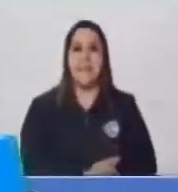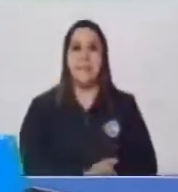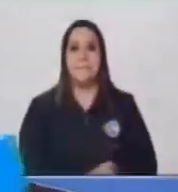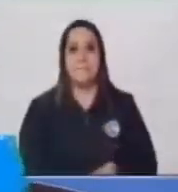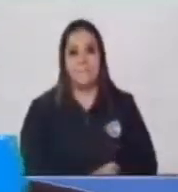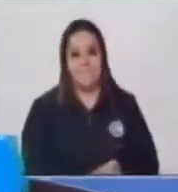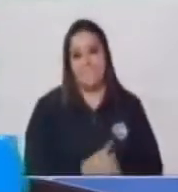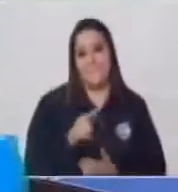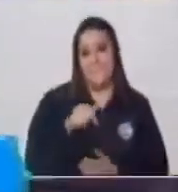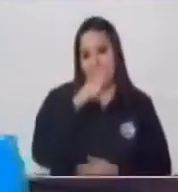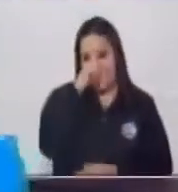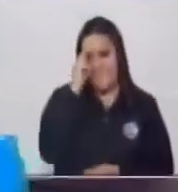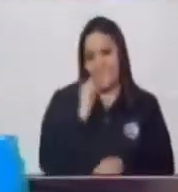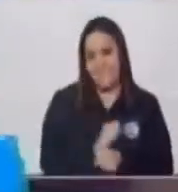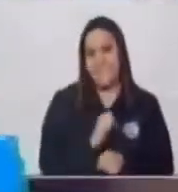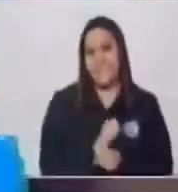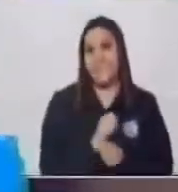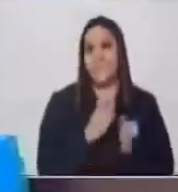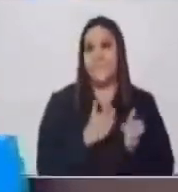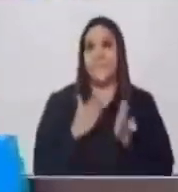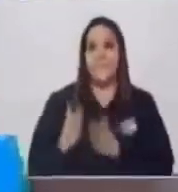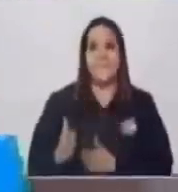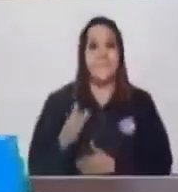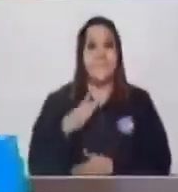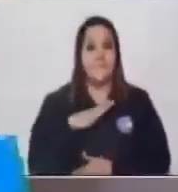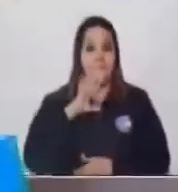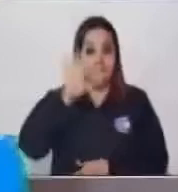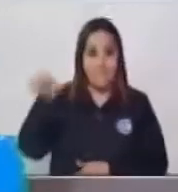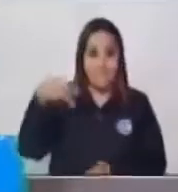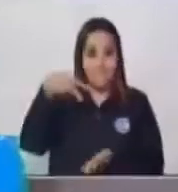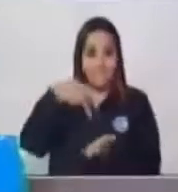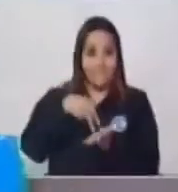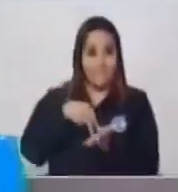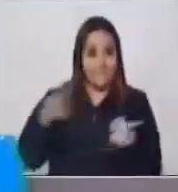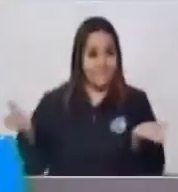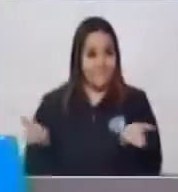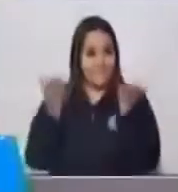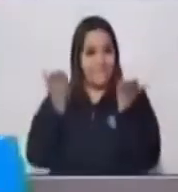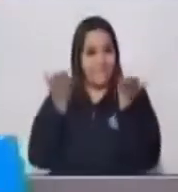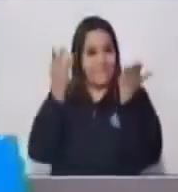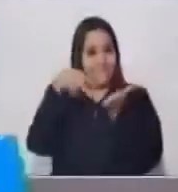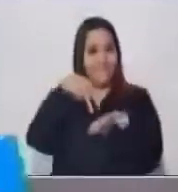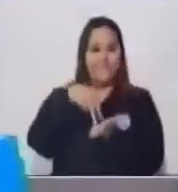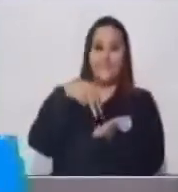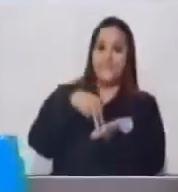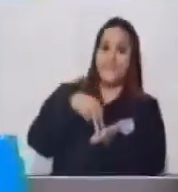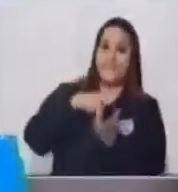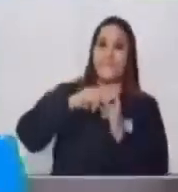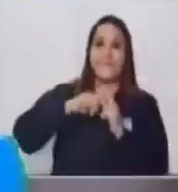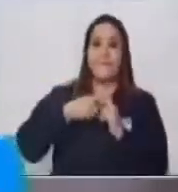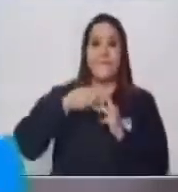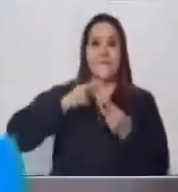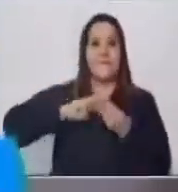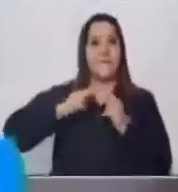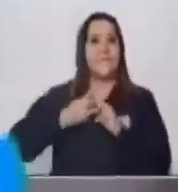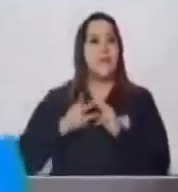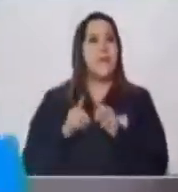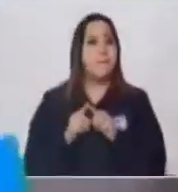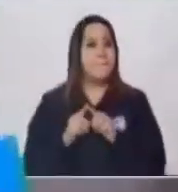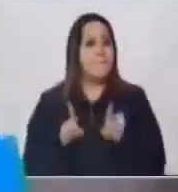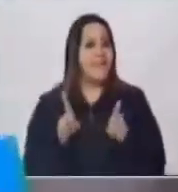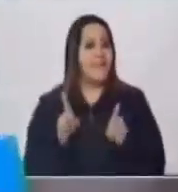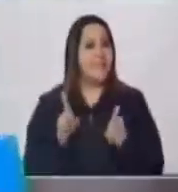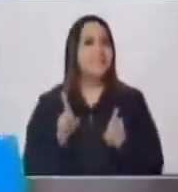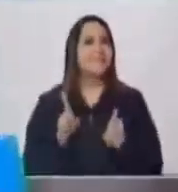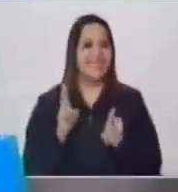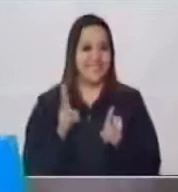trabajar A ver, todos nos ponemos de pie Vamos a iniciar nuestra clase de Matemática Pero, ¿cómo lo hacemos?